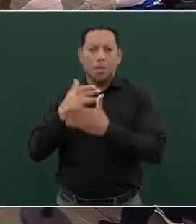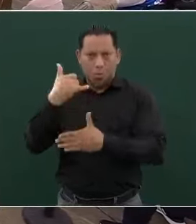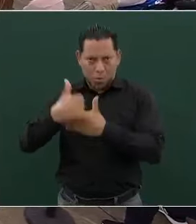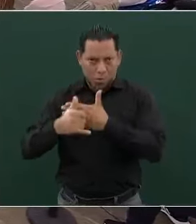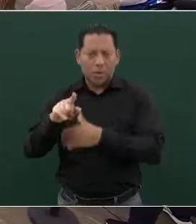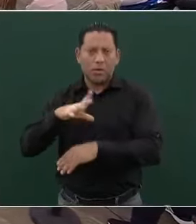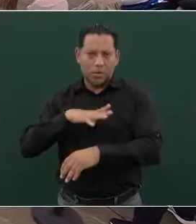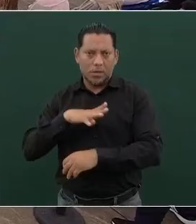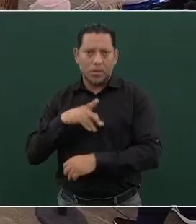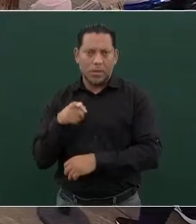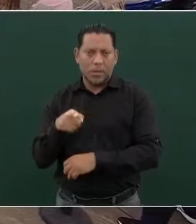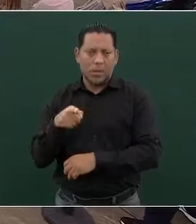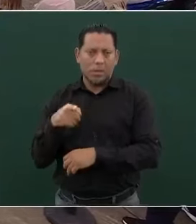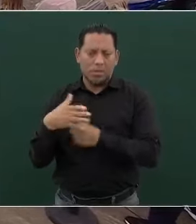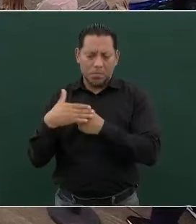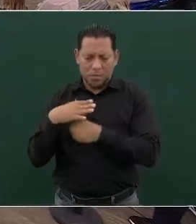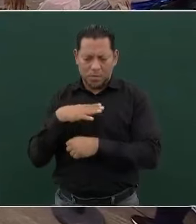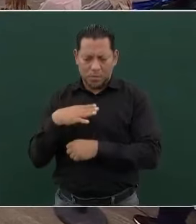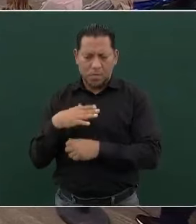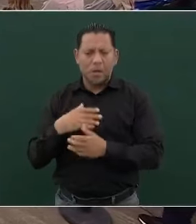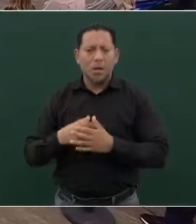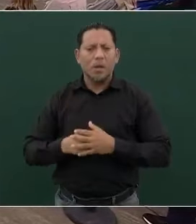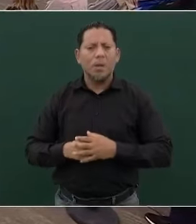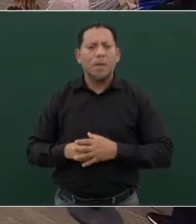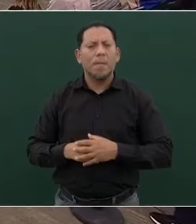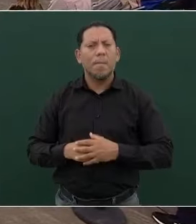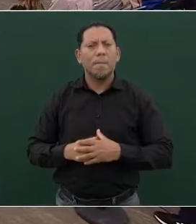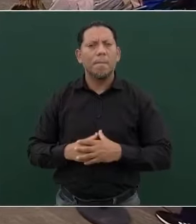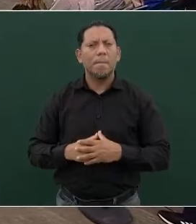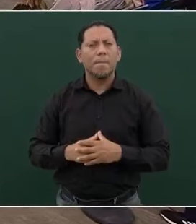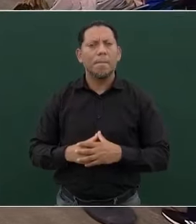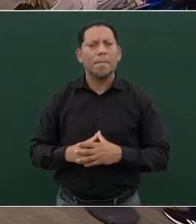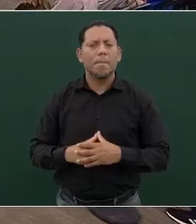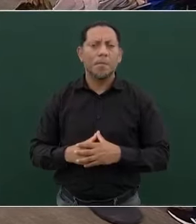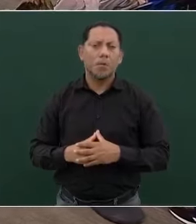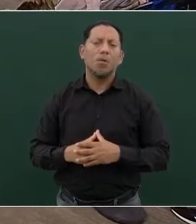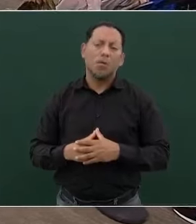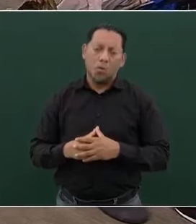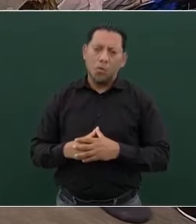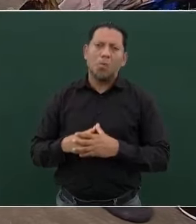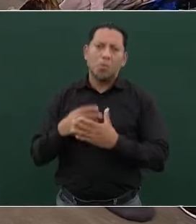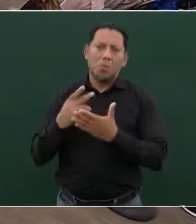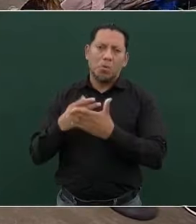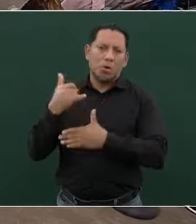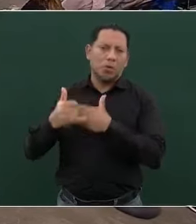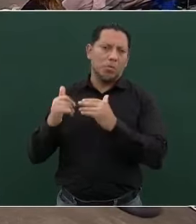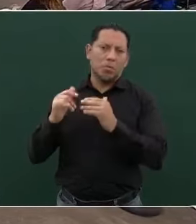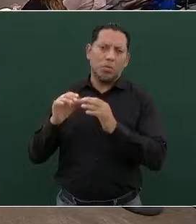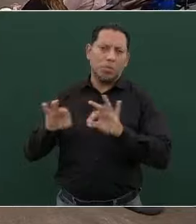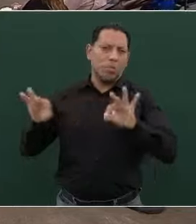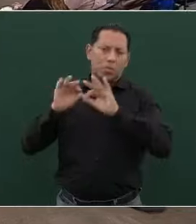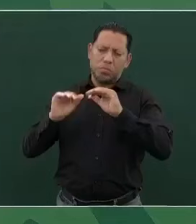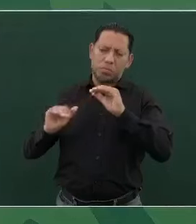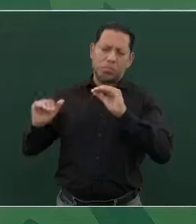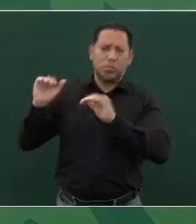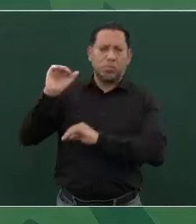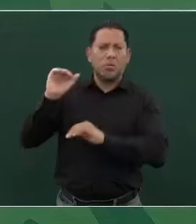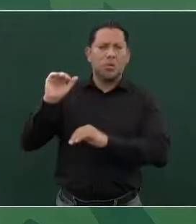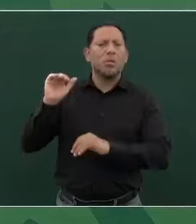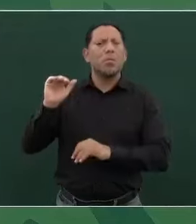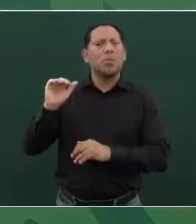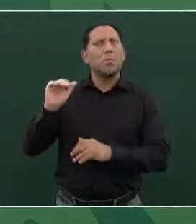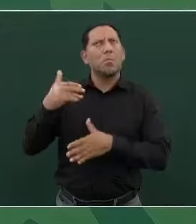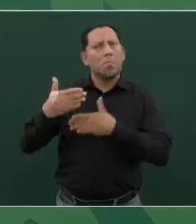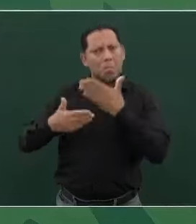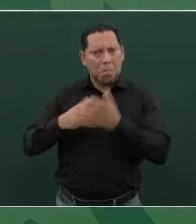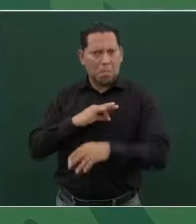que sería extraordinario, el de poder